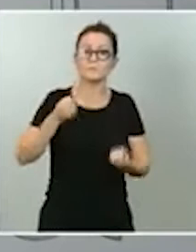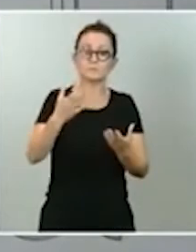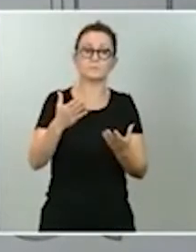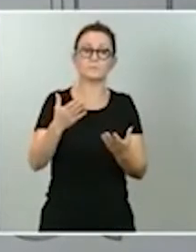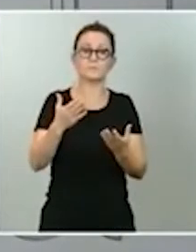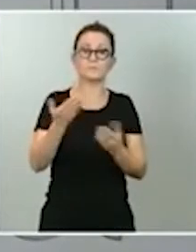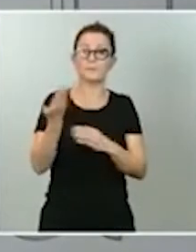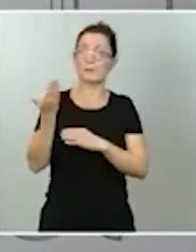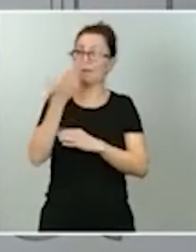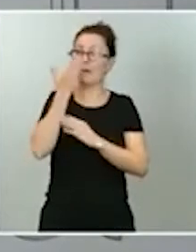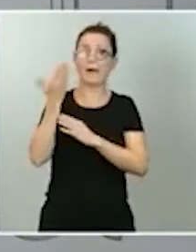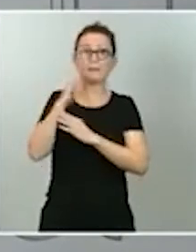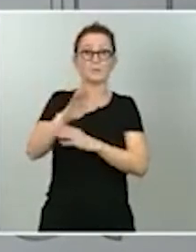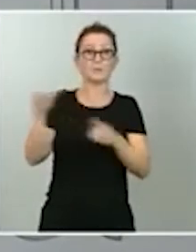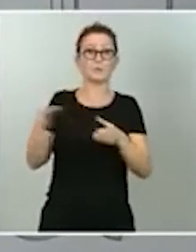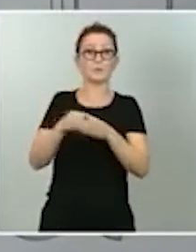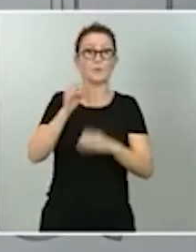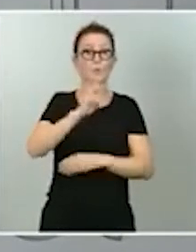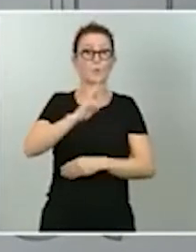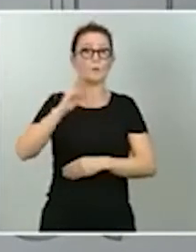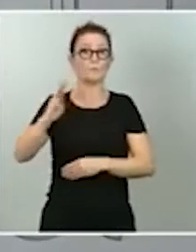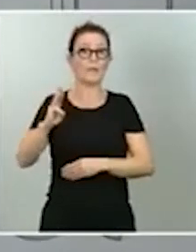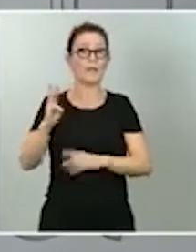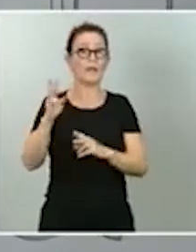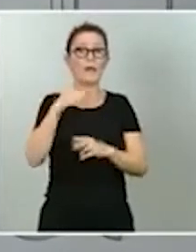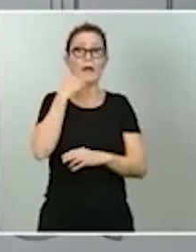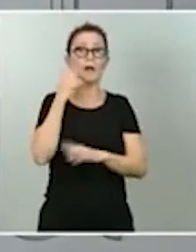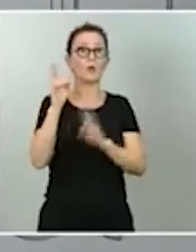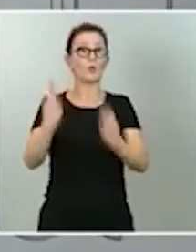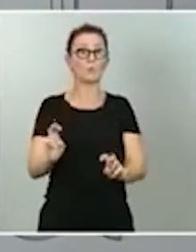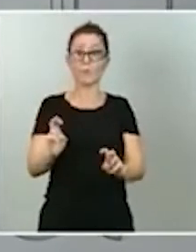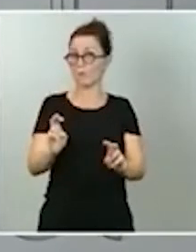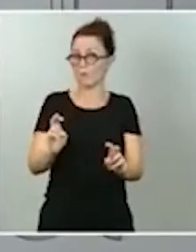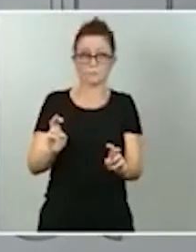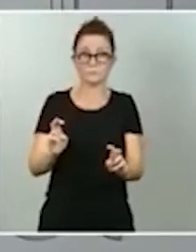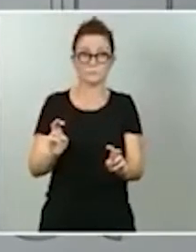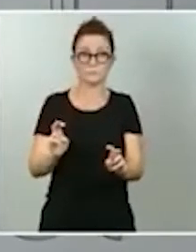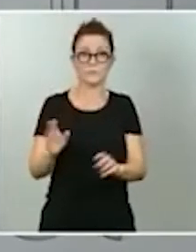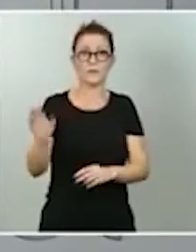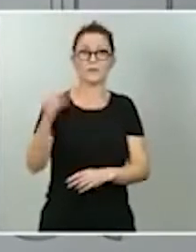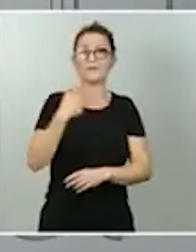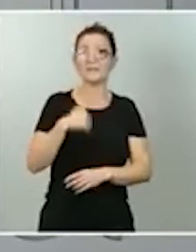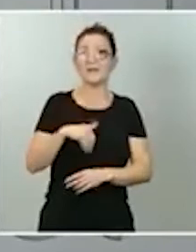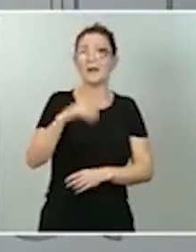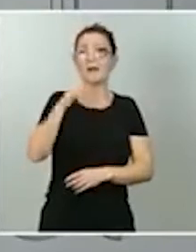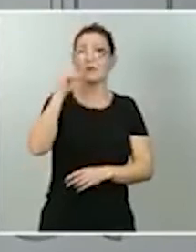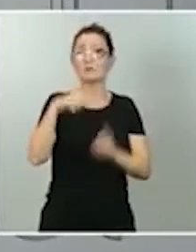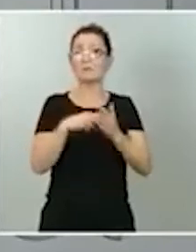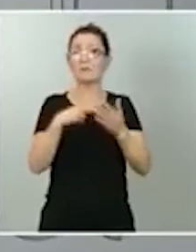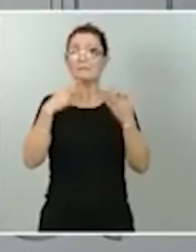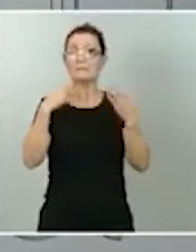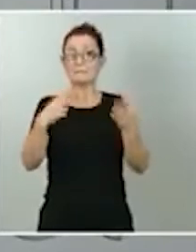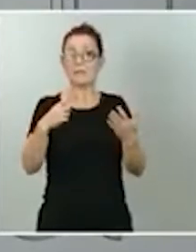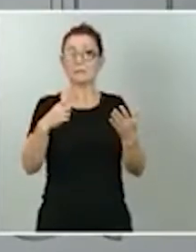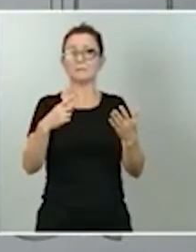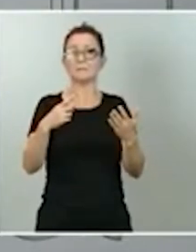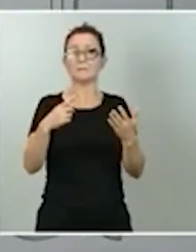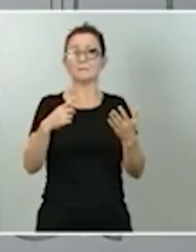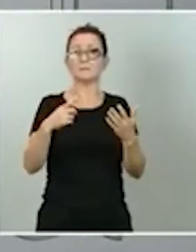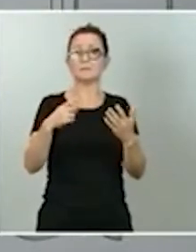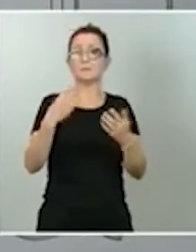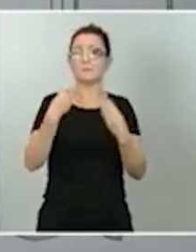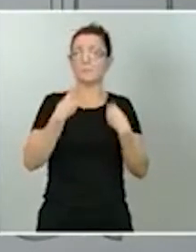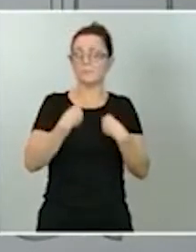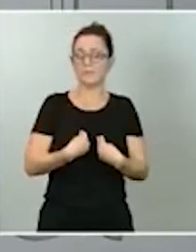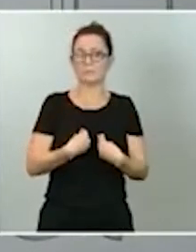Popular es nueva. Quiero recordarle a todos ustedes que ya en el año 2006 también sucedió lo mismo. El